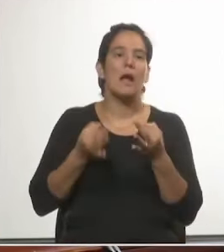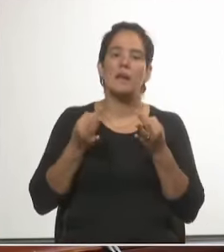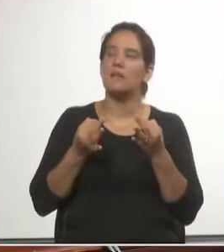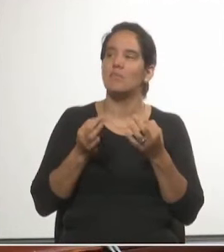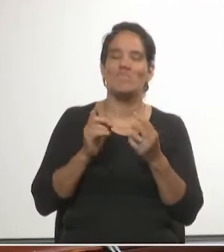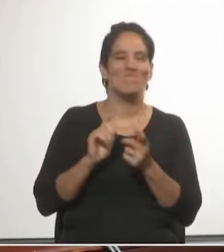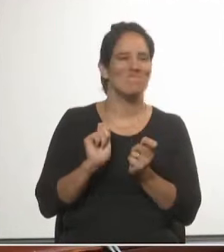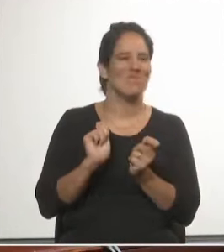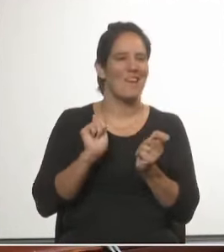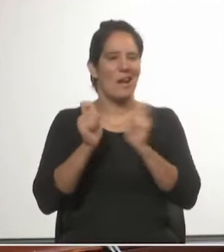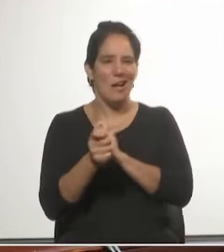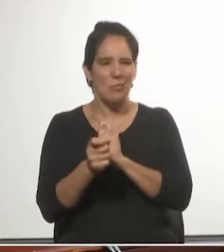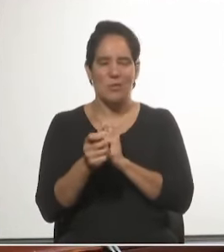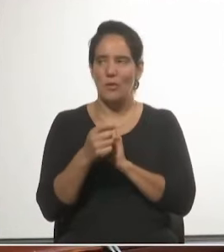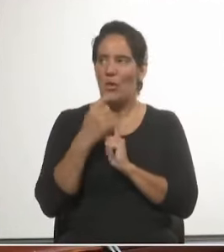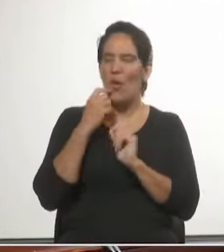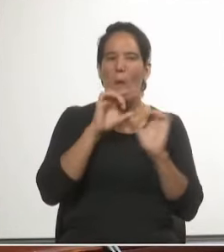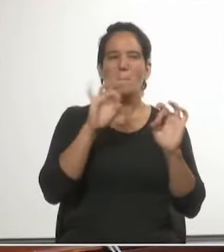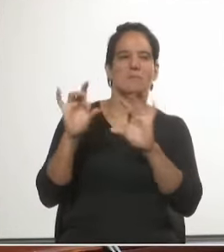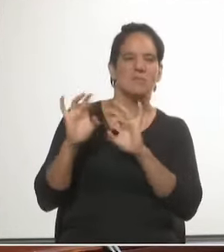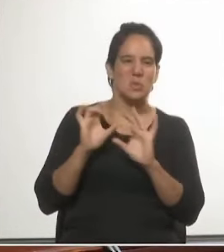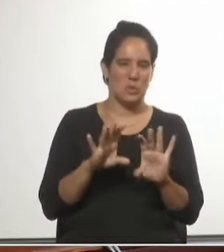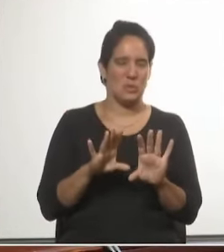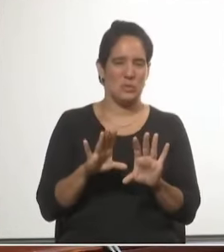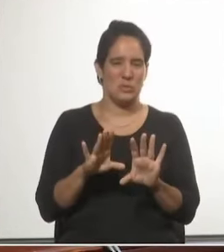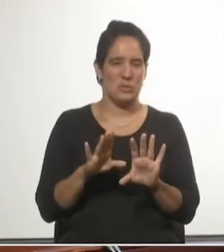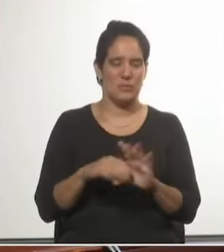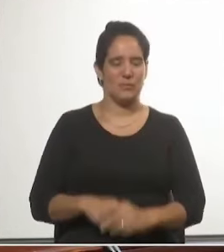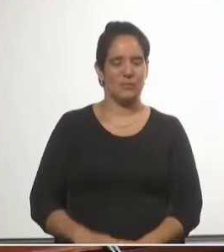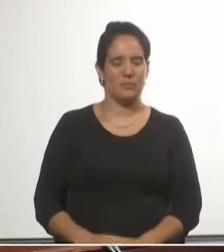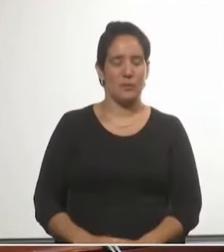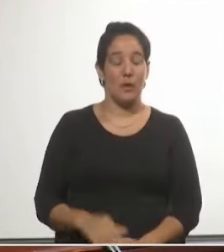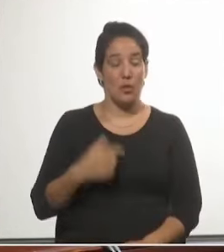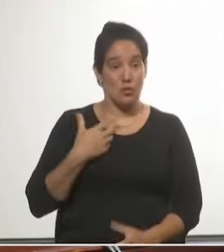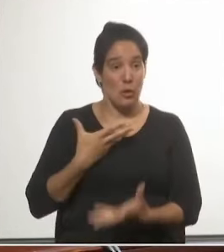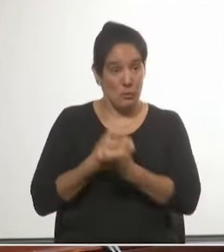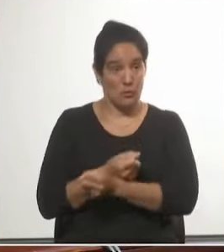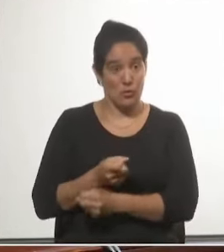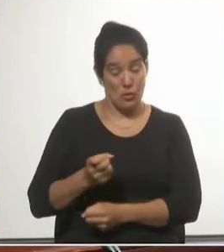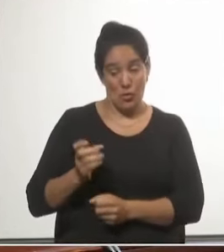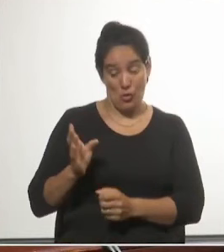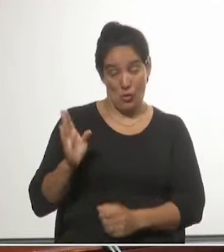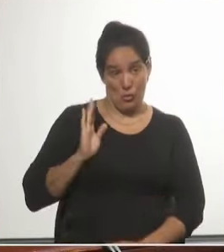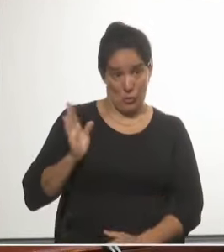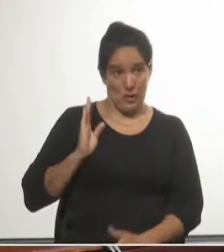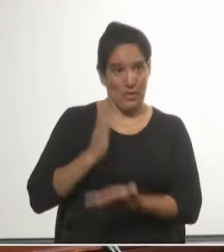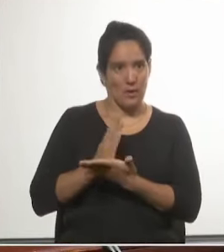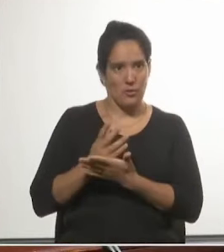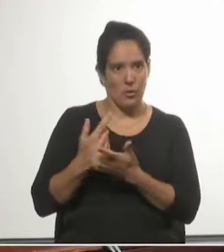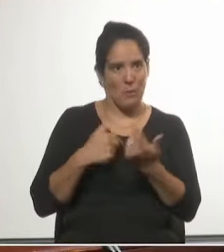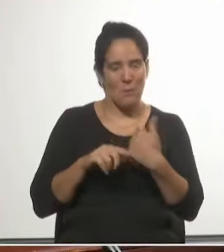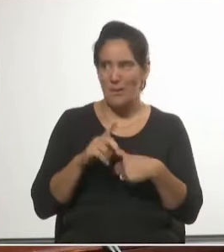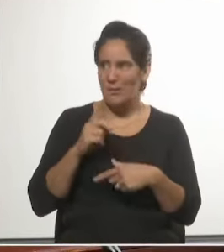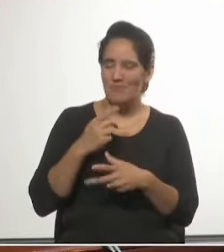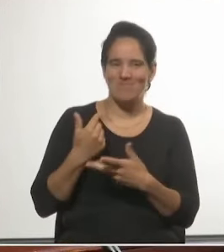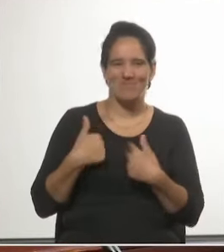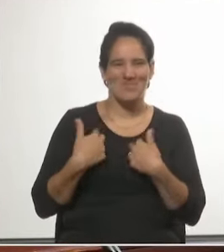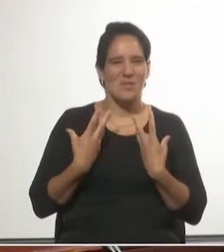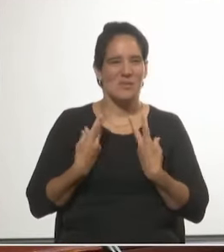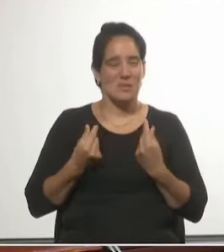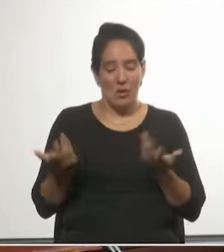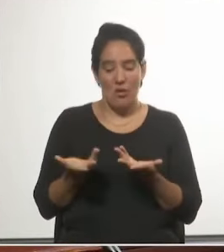de alguna forma se vean menoscabados en su expresión. Y yo la verdad que me siento en la